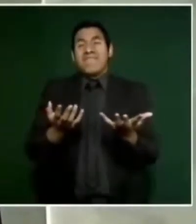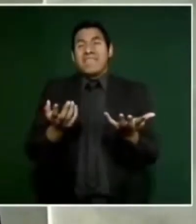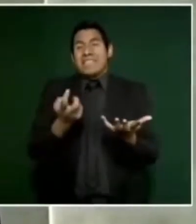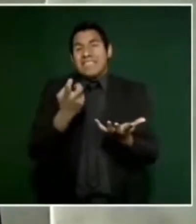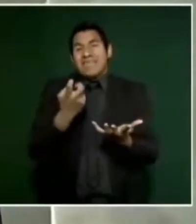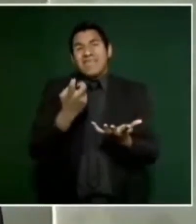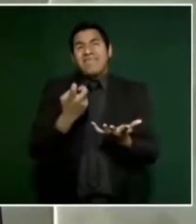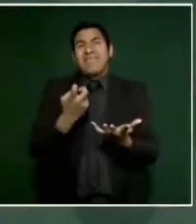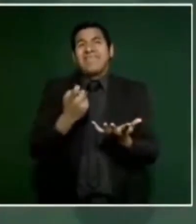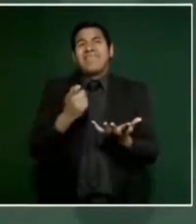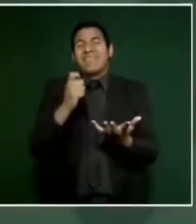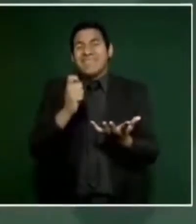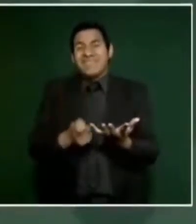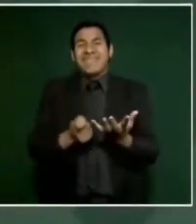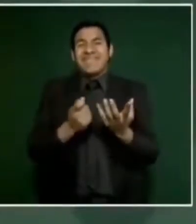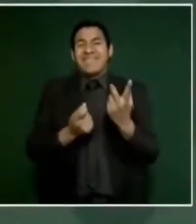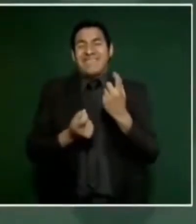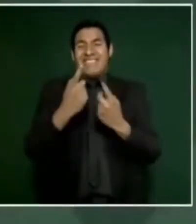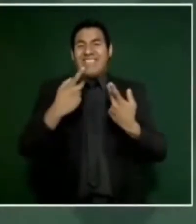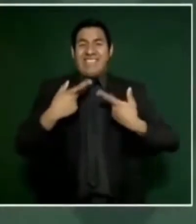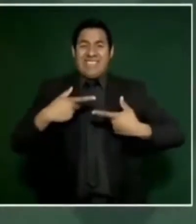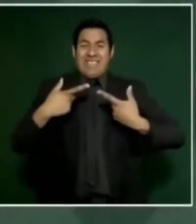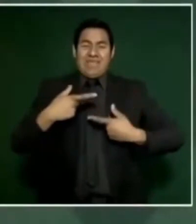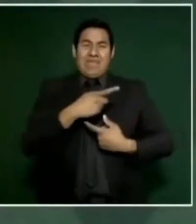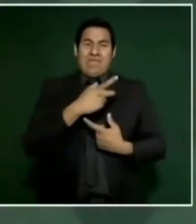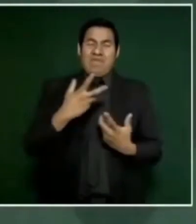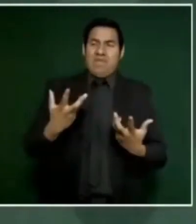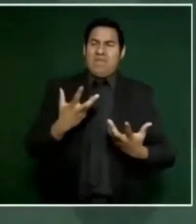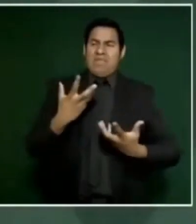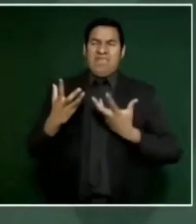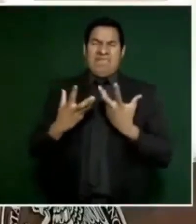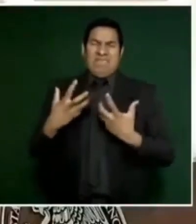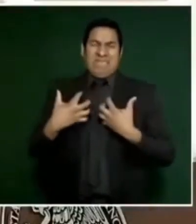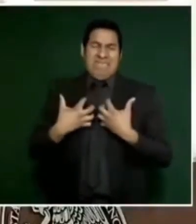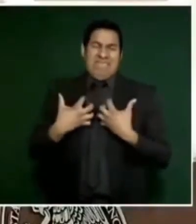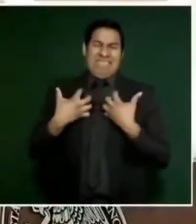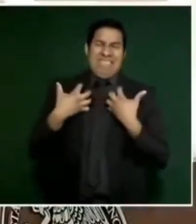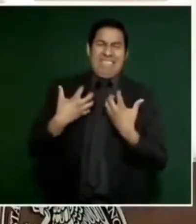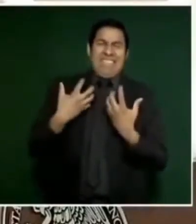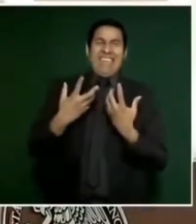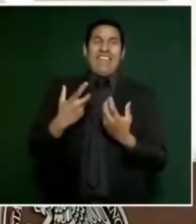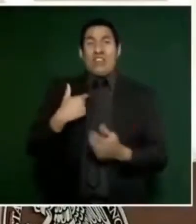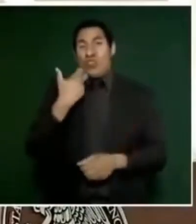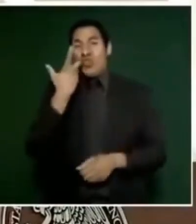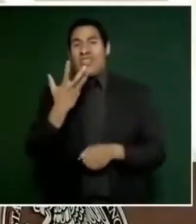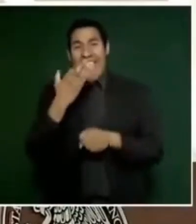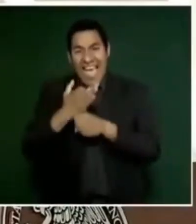se calienta mucho el ambiente. Yo quisiera que ahorita se calientara,